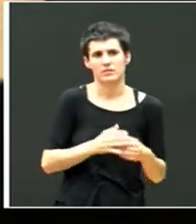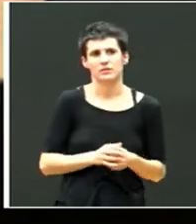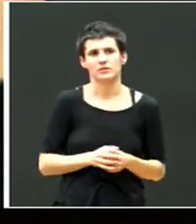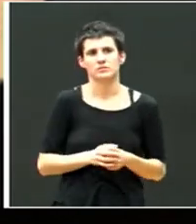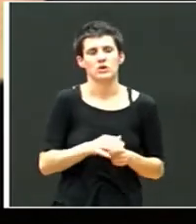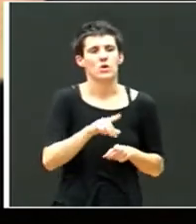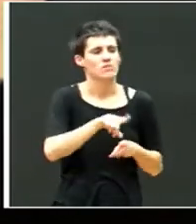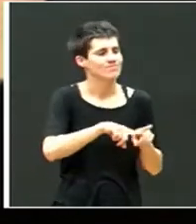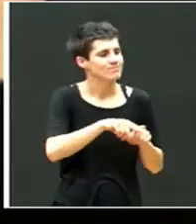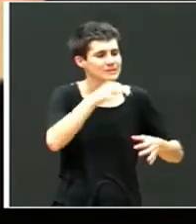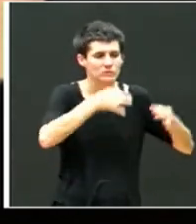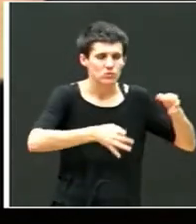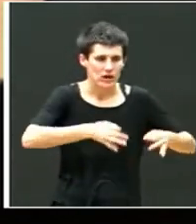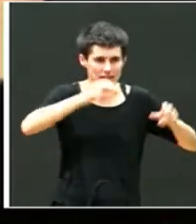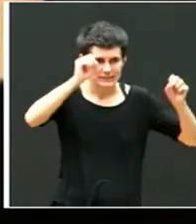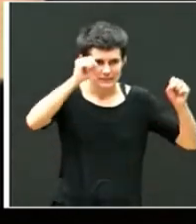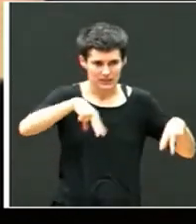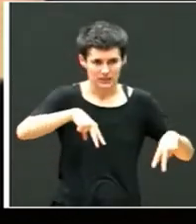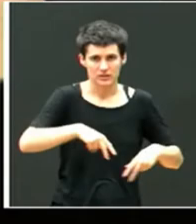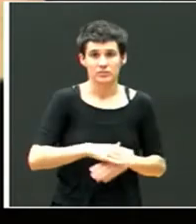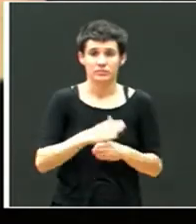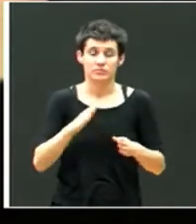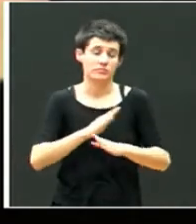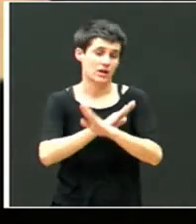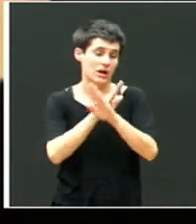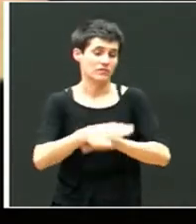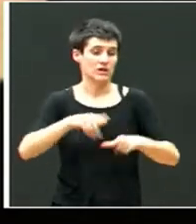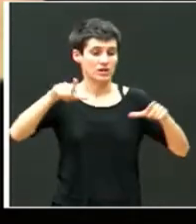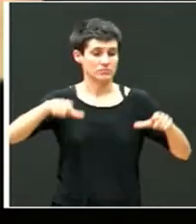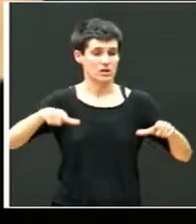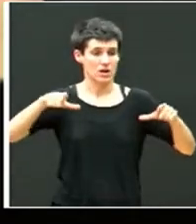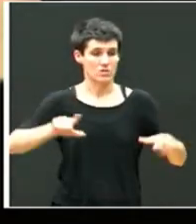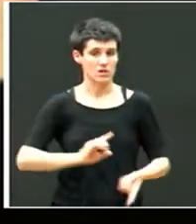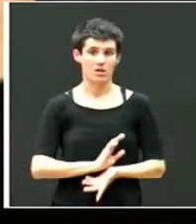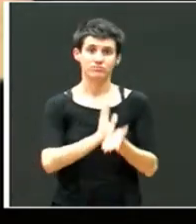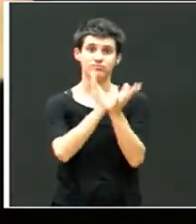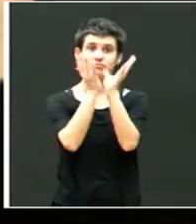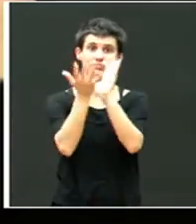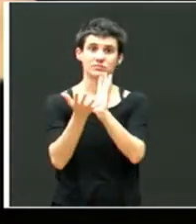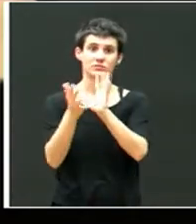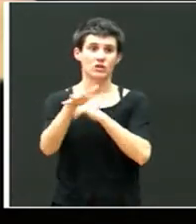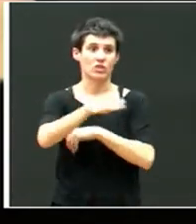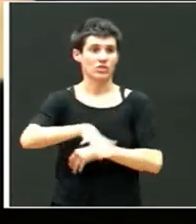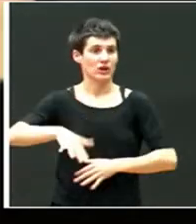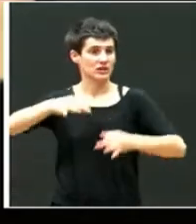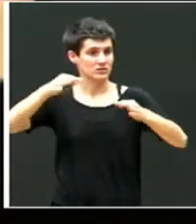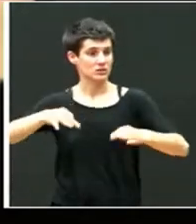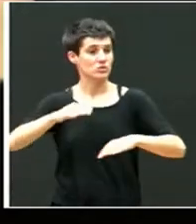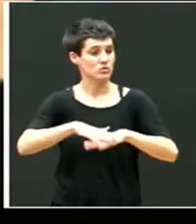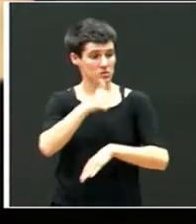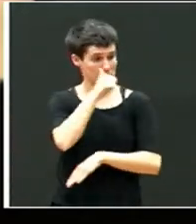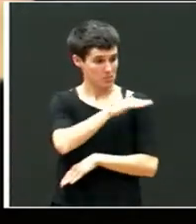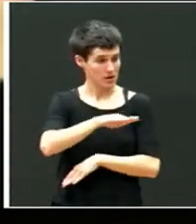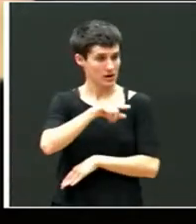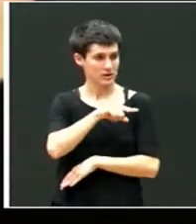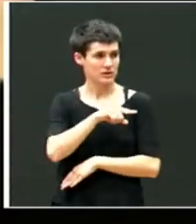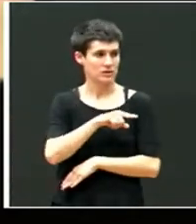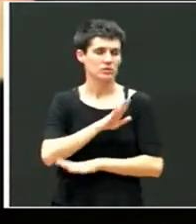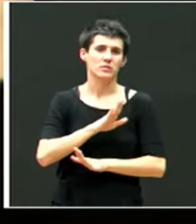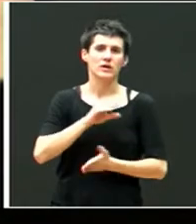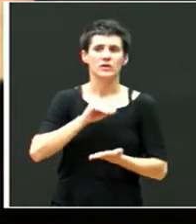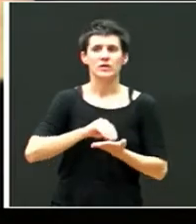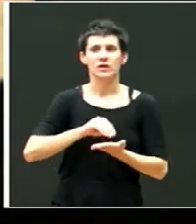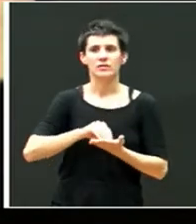Bueno, con el tiempo, el aula se convirtió en un espacio muy seguro para Joseba, aunque todavía se sentía perdido en los